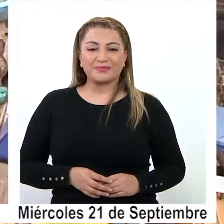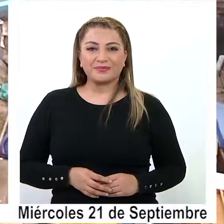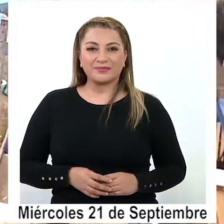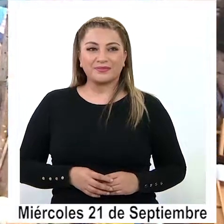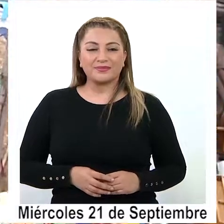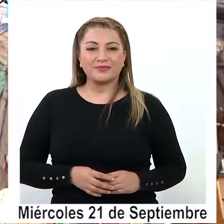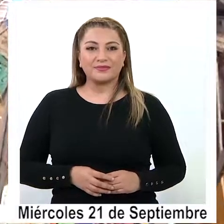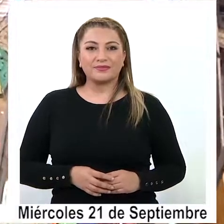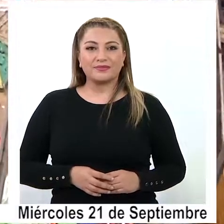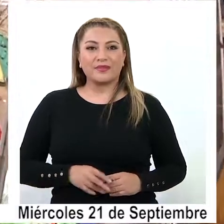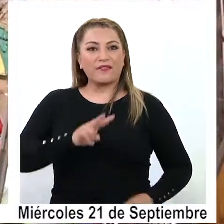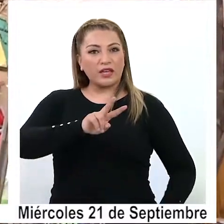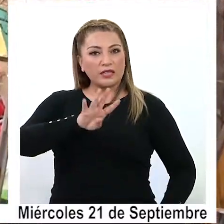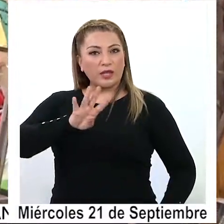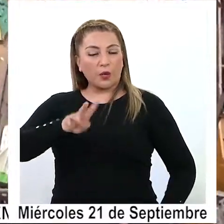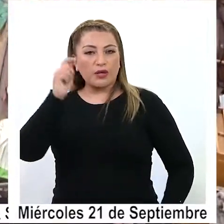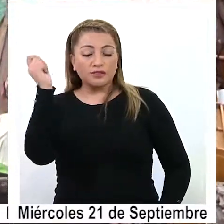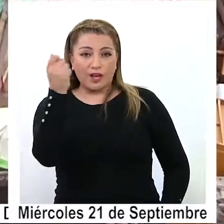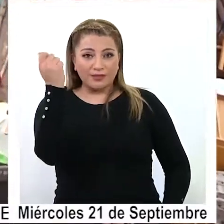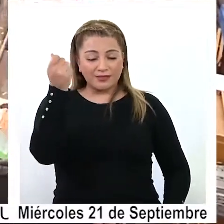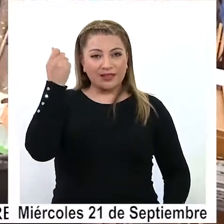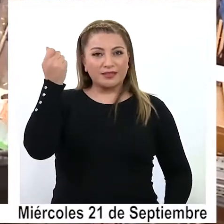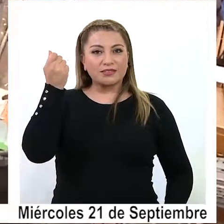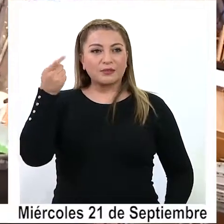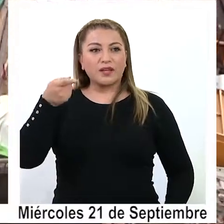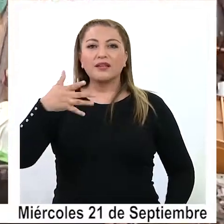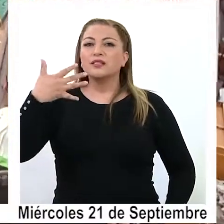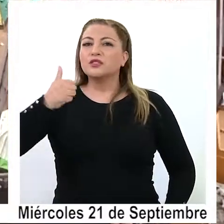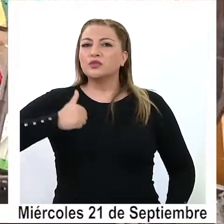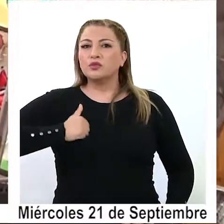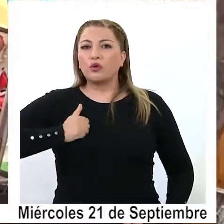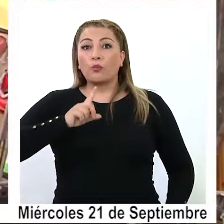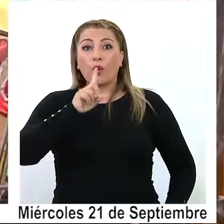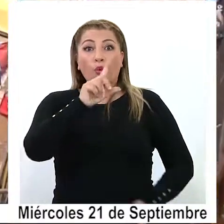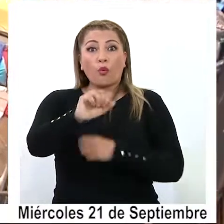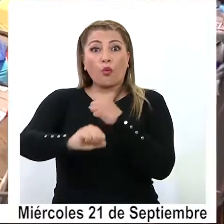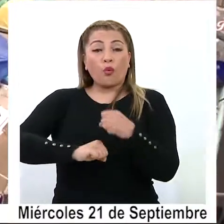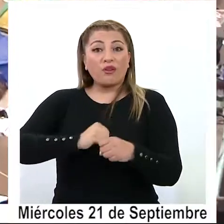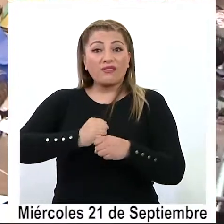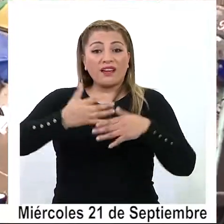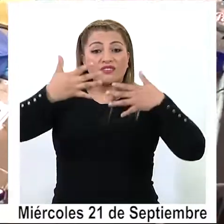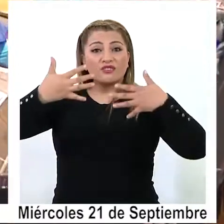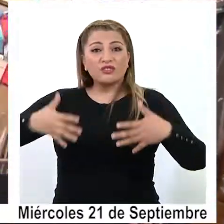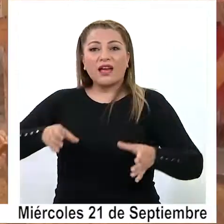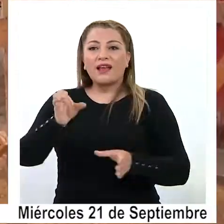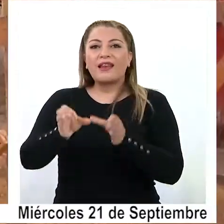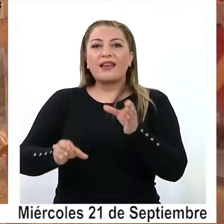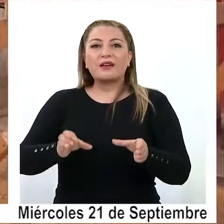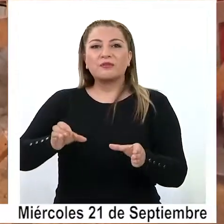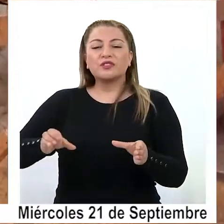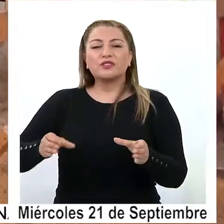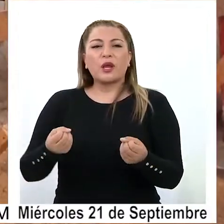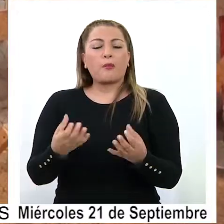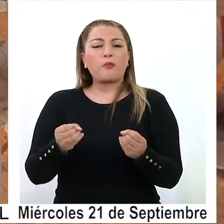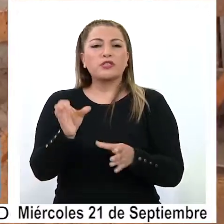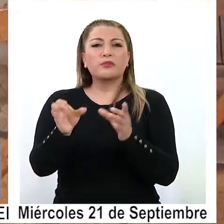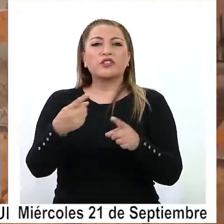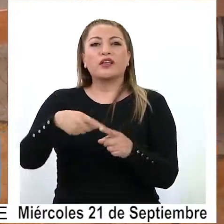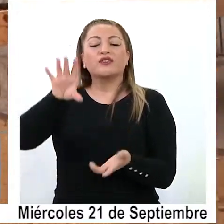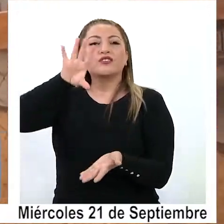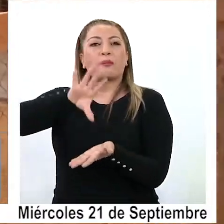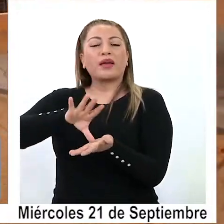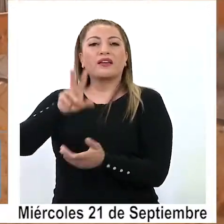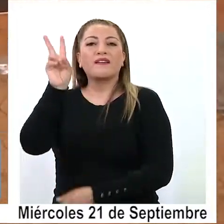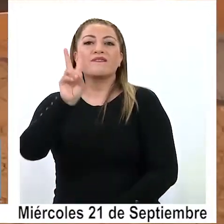Este 24 de septiembre se cumple un año del desalojo de decenas de migrantes